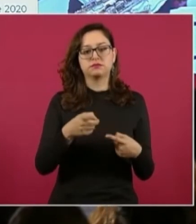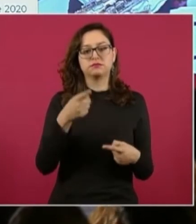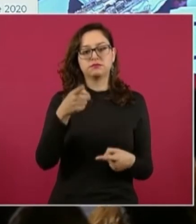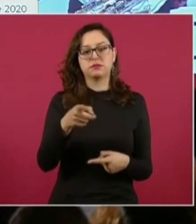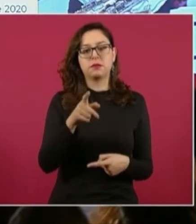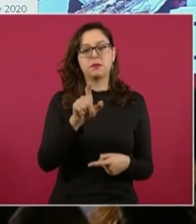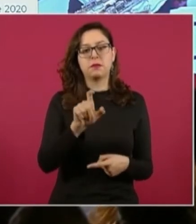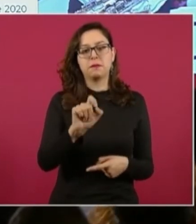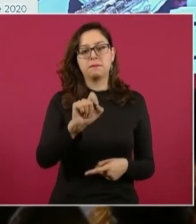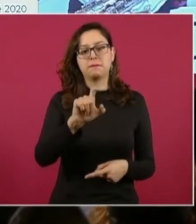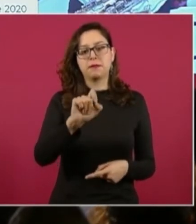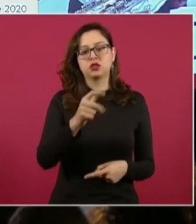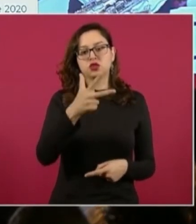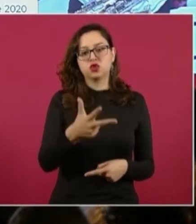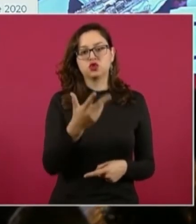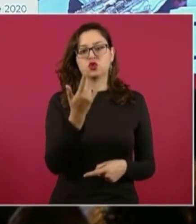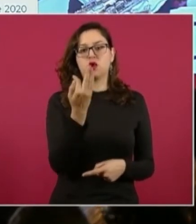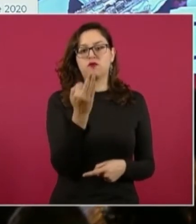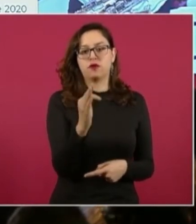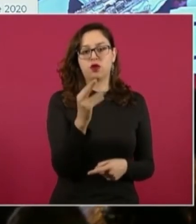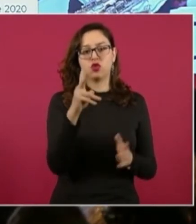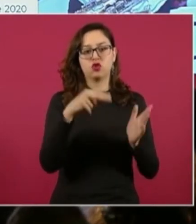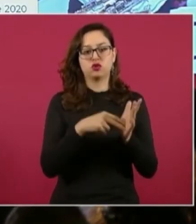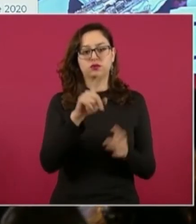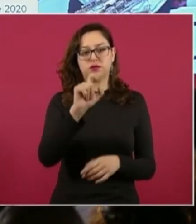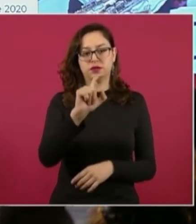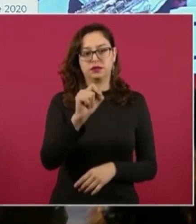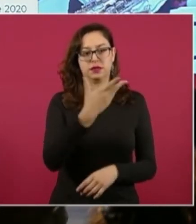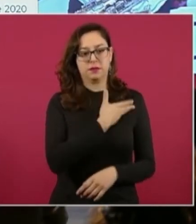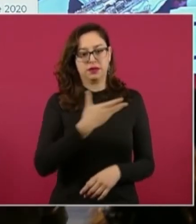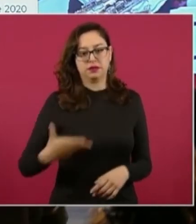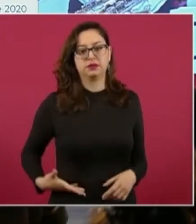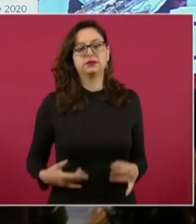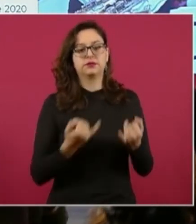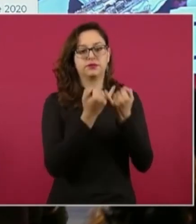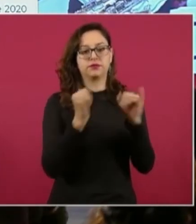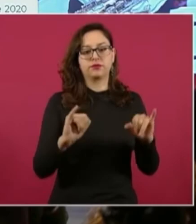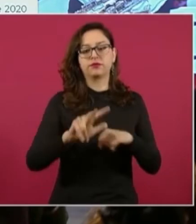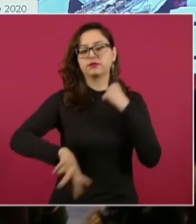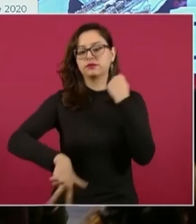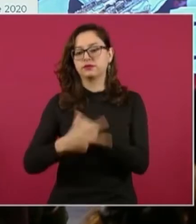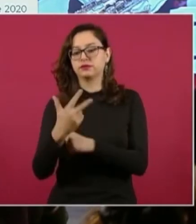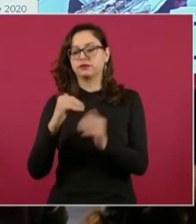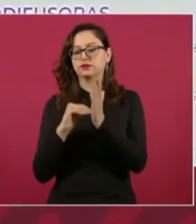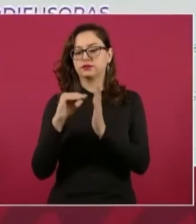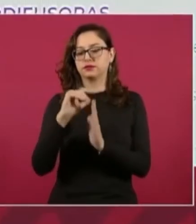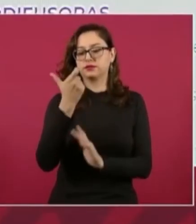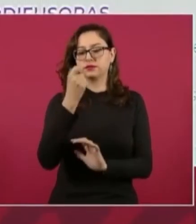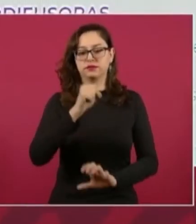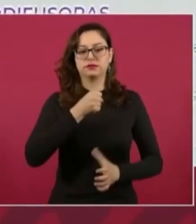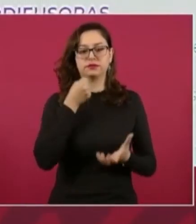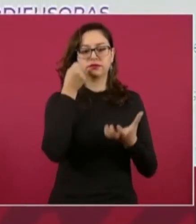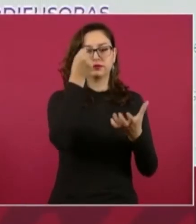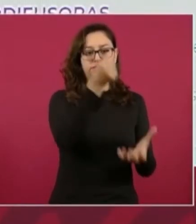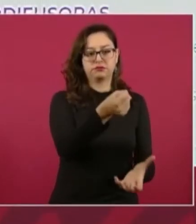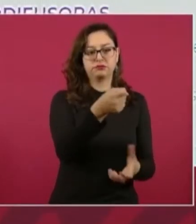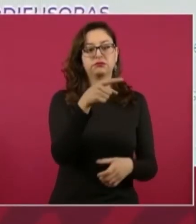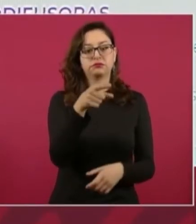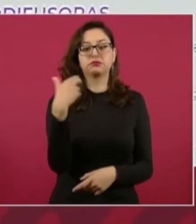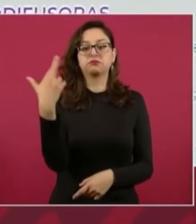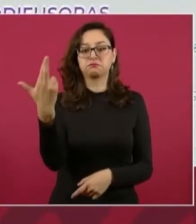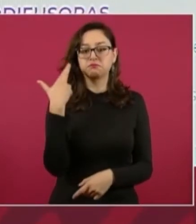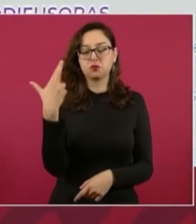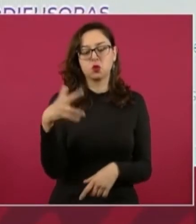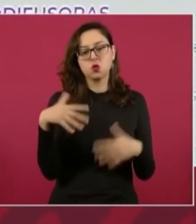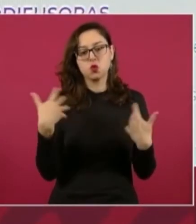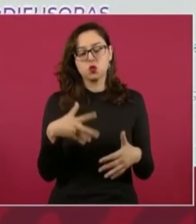el día 28 de febrero del año 2020. Aquí se invirtió 13 millones de pesos y bueno, pues es una radio muy